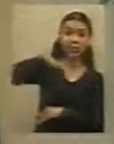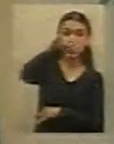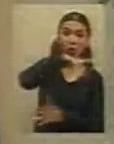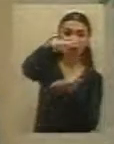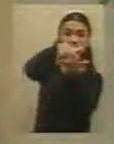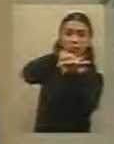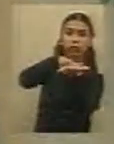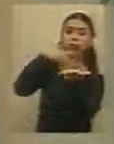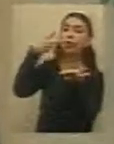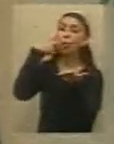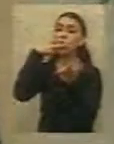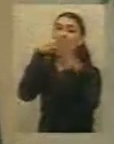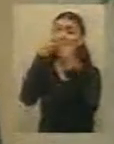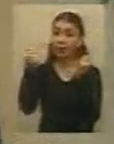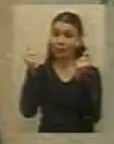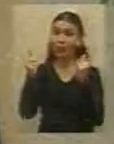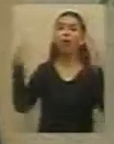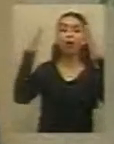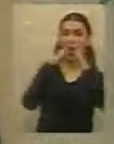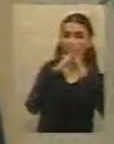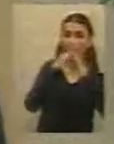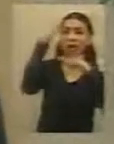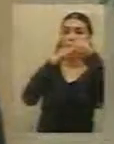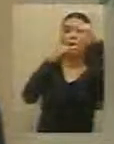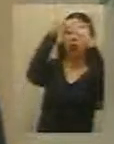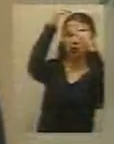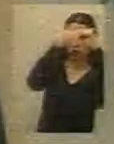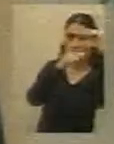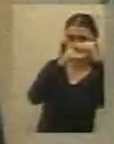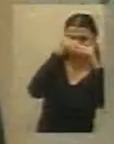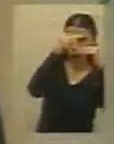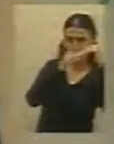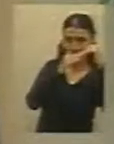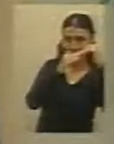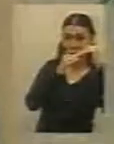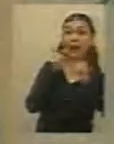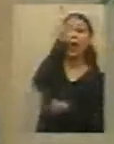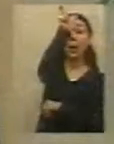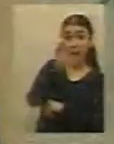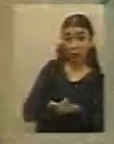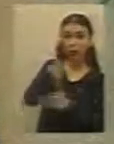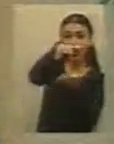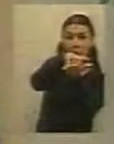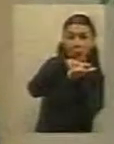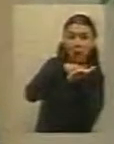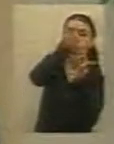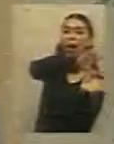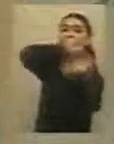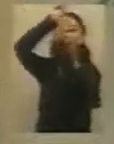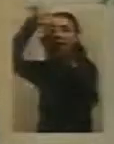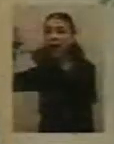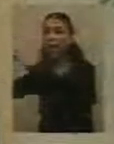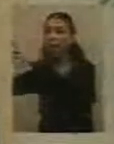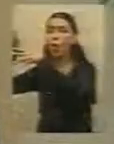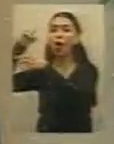construyan dichas viviendas, y se los reubicó en el sector El Cadillal. Pero, por otro lado, se le dio otro